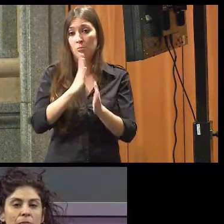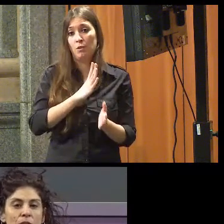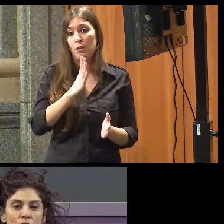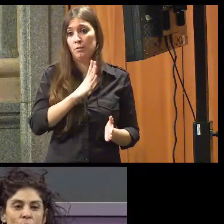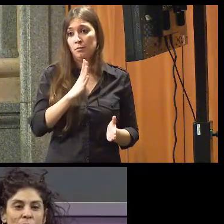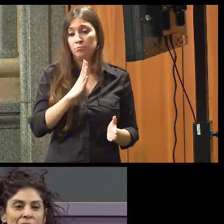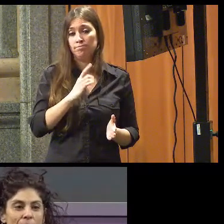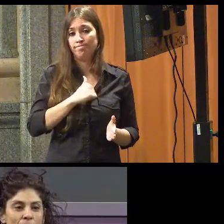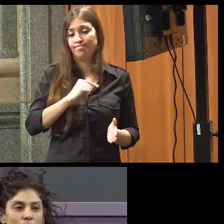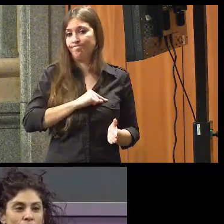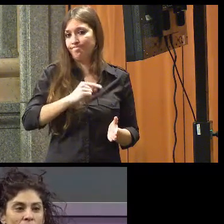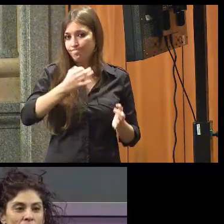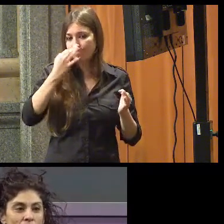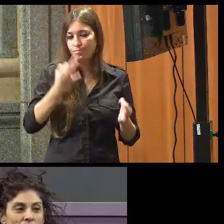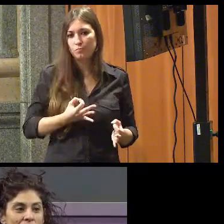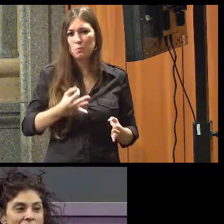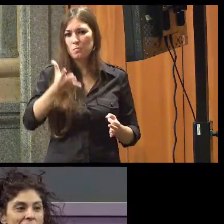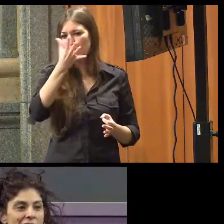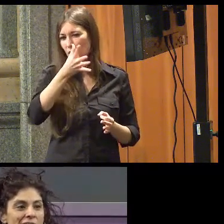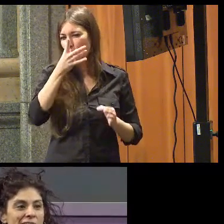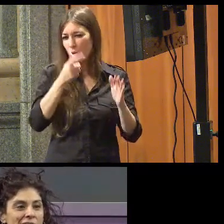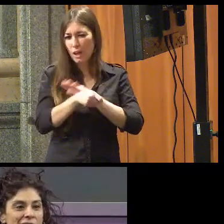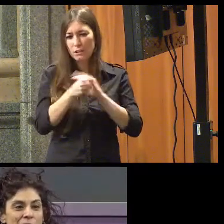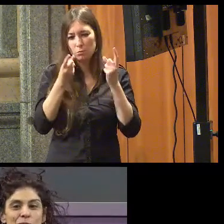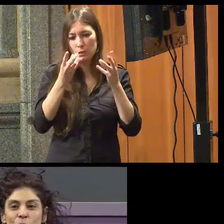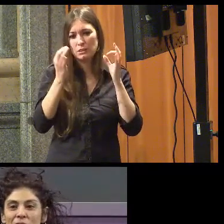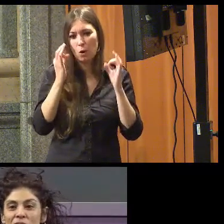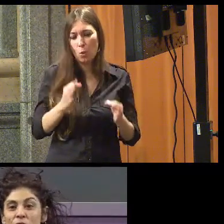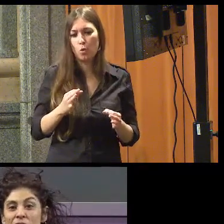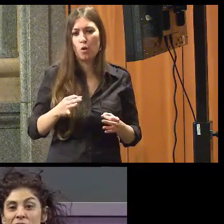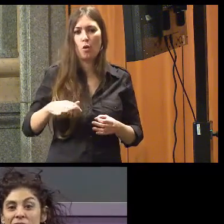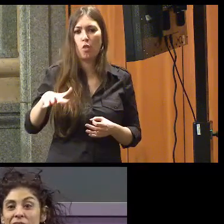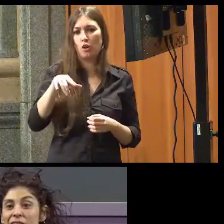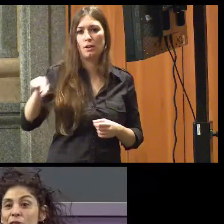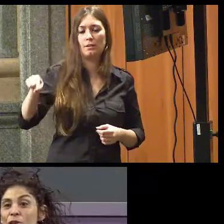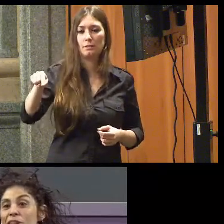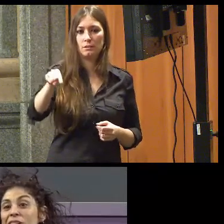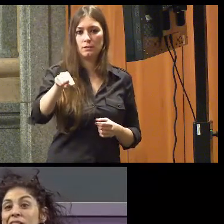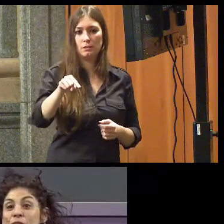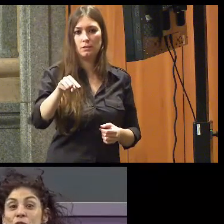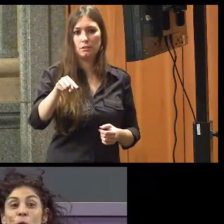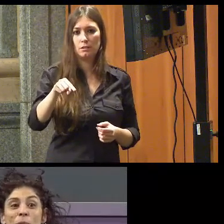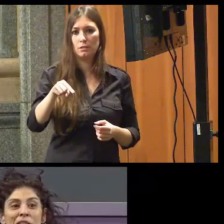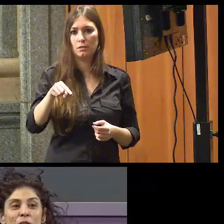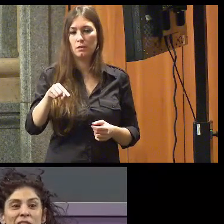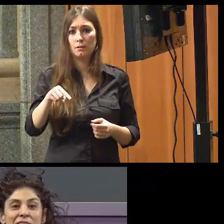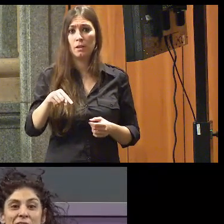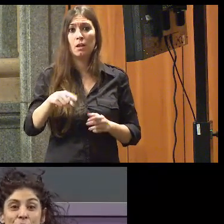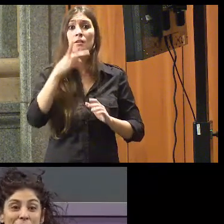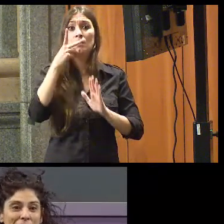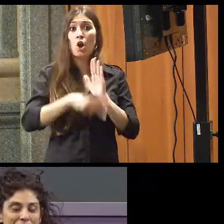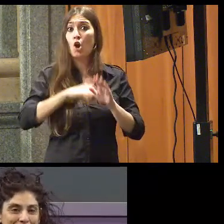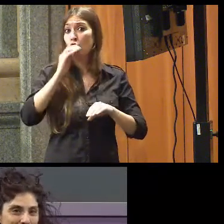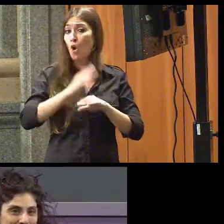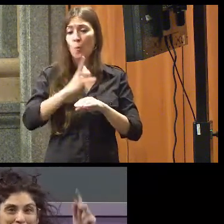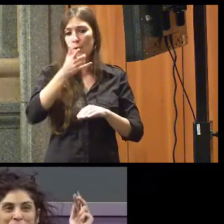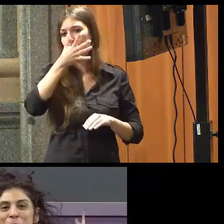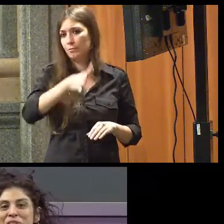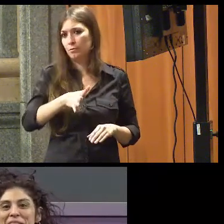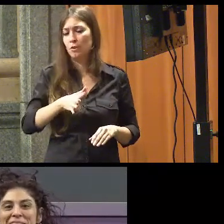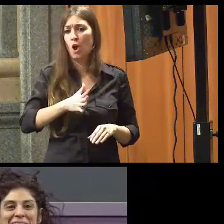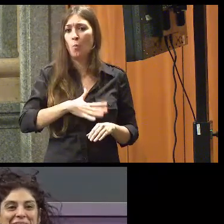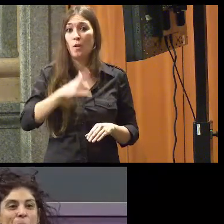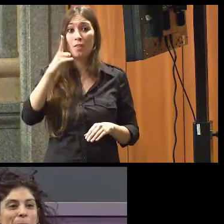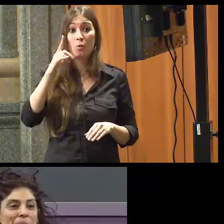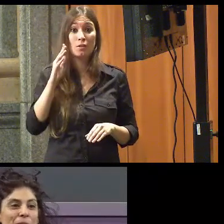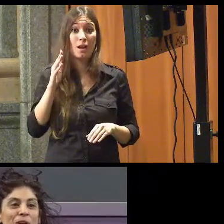estoy segura de que habrá un montón de denuncias de los lugares donde no se cumplan estos requisitos. Puede ser una